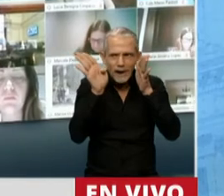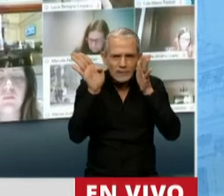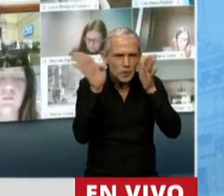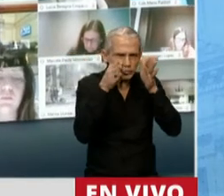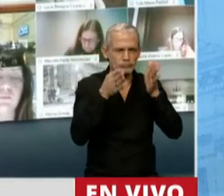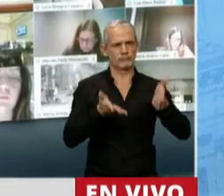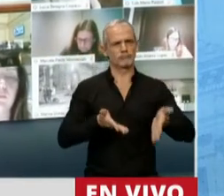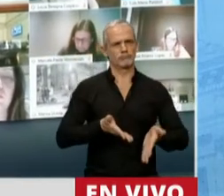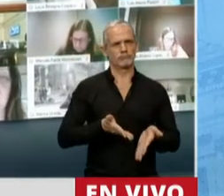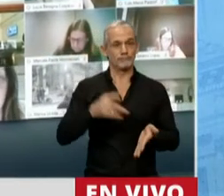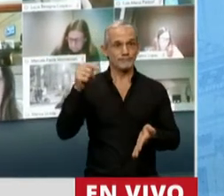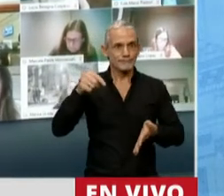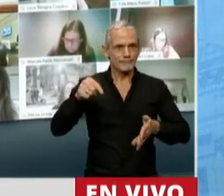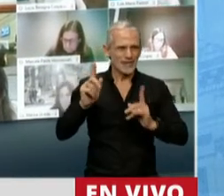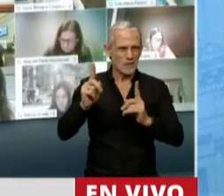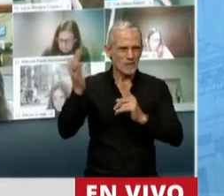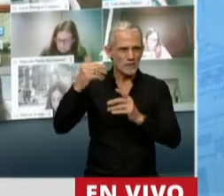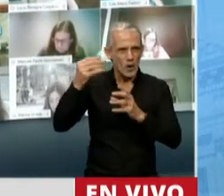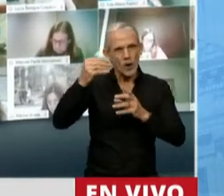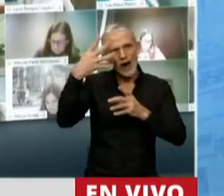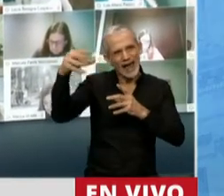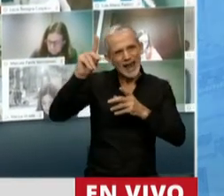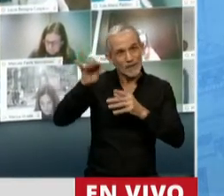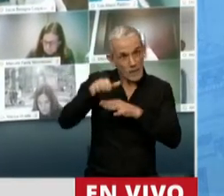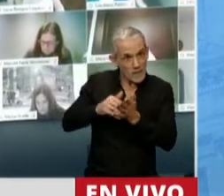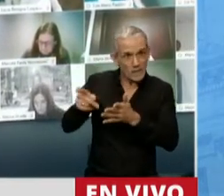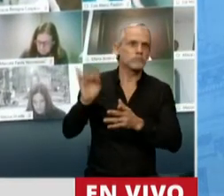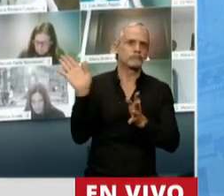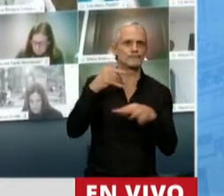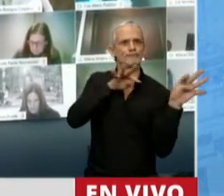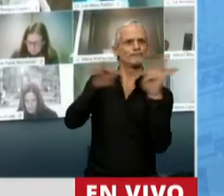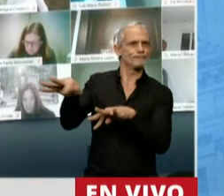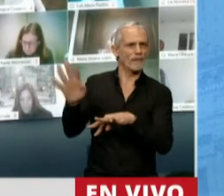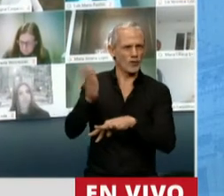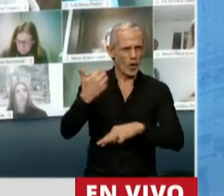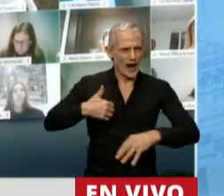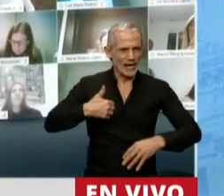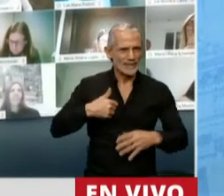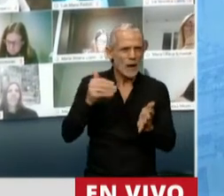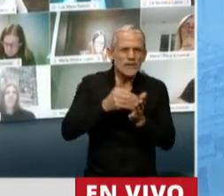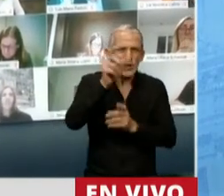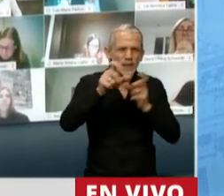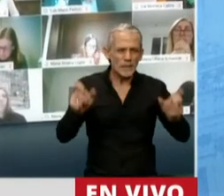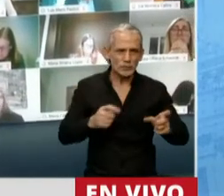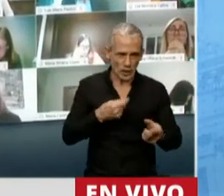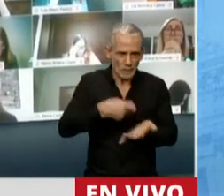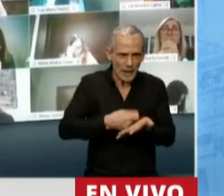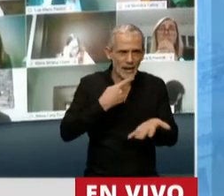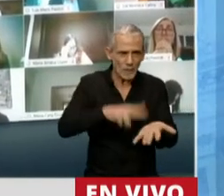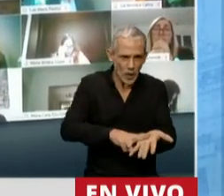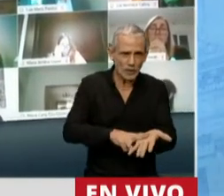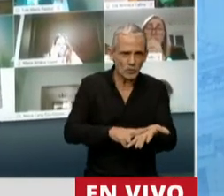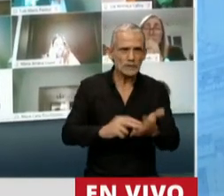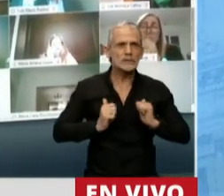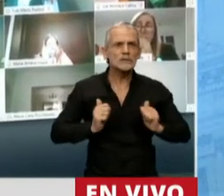Déjenme decirles que a este elefante blanco lo está mirando toda la Argentina. Millones de contribuyentes están